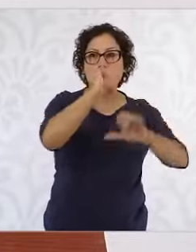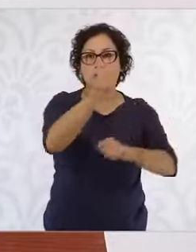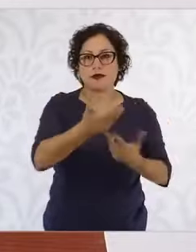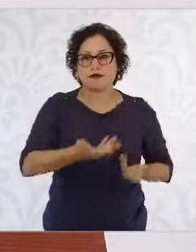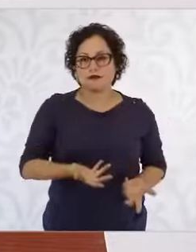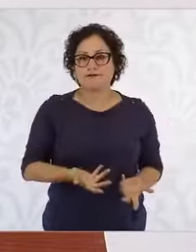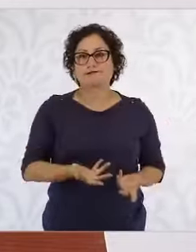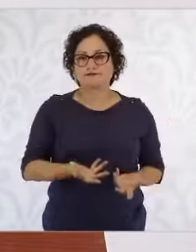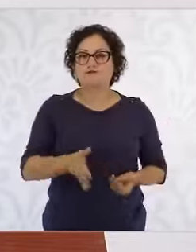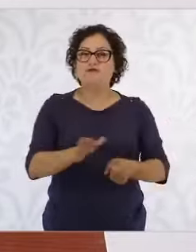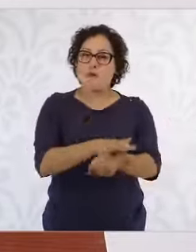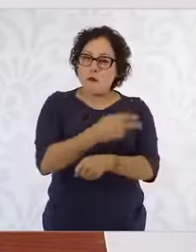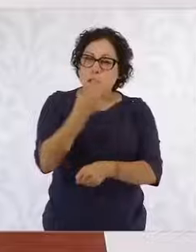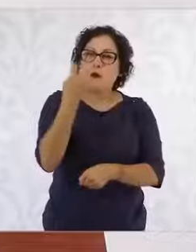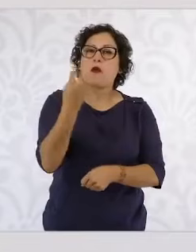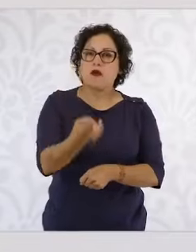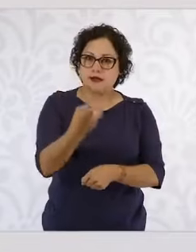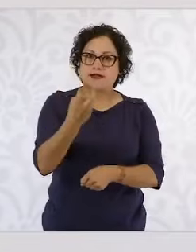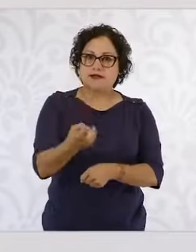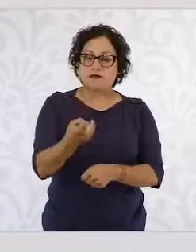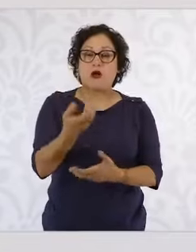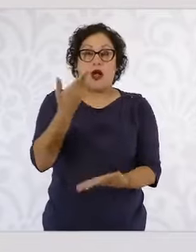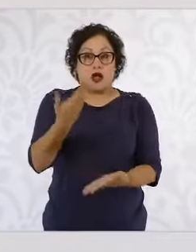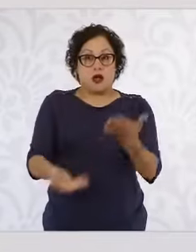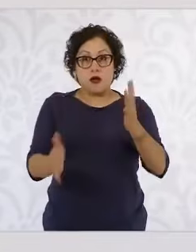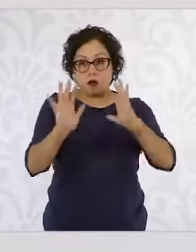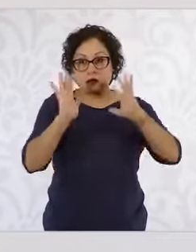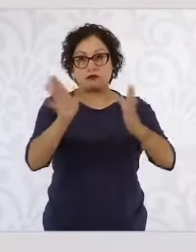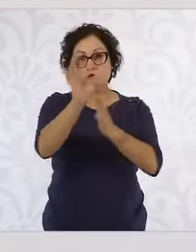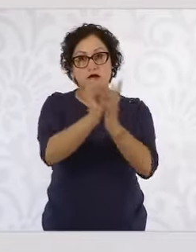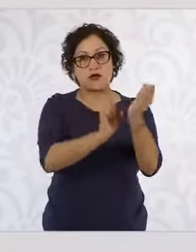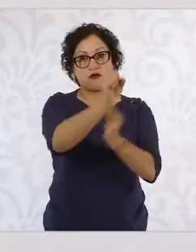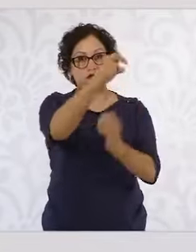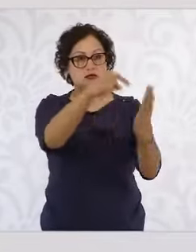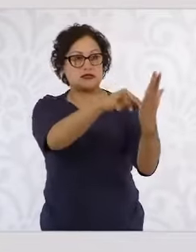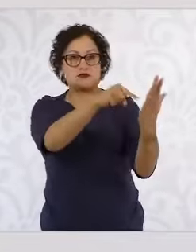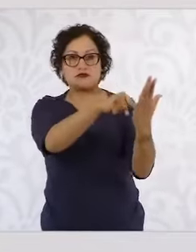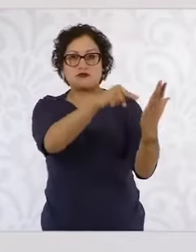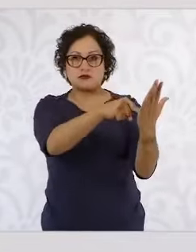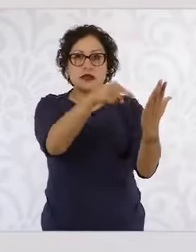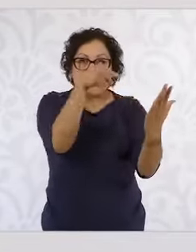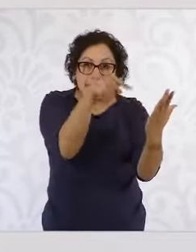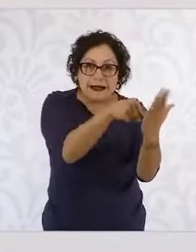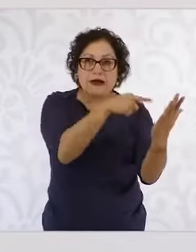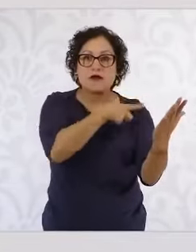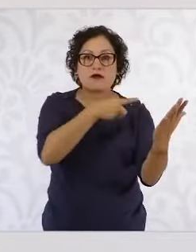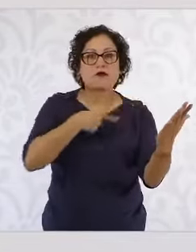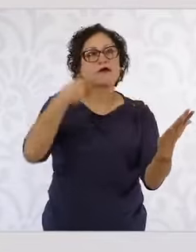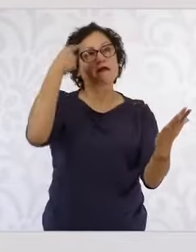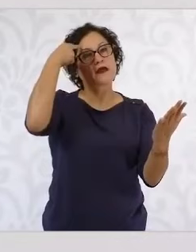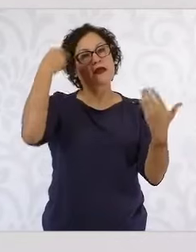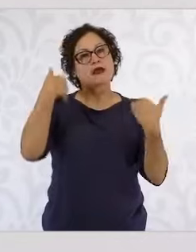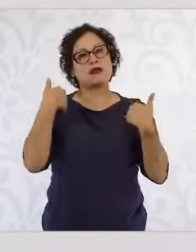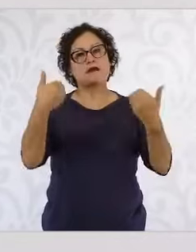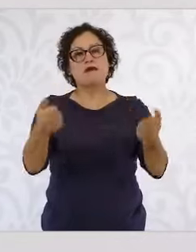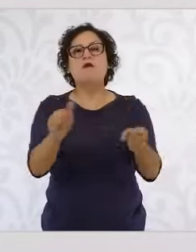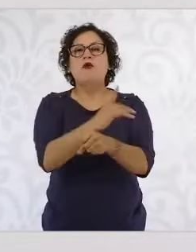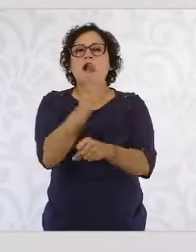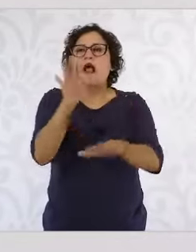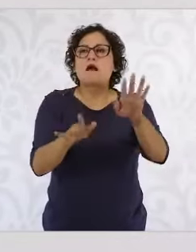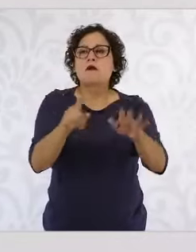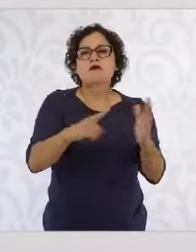justamente por eso hoy en la Constitución, y eso tiene que traducirse para que no quede, como se dice, en letra muerta,